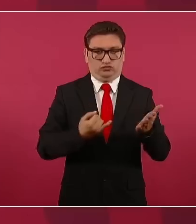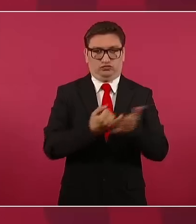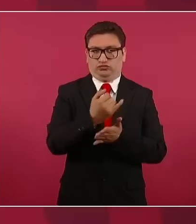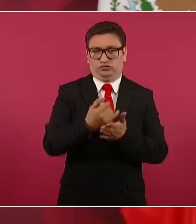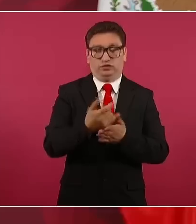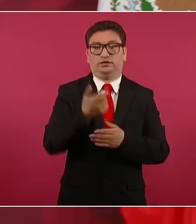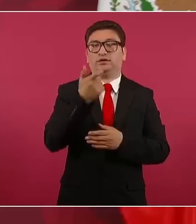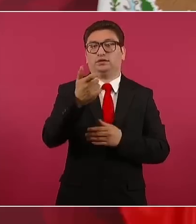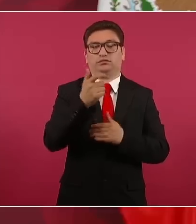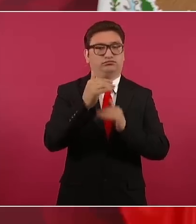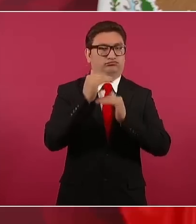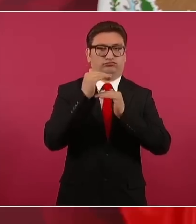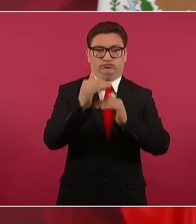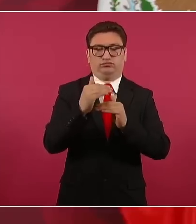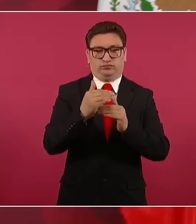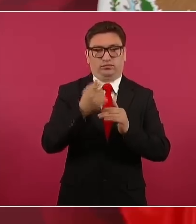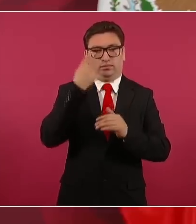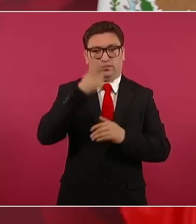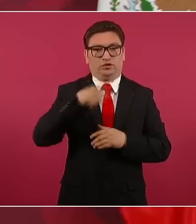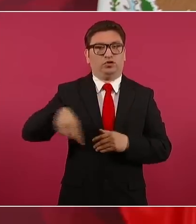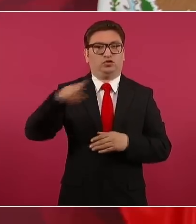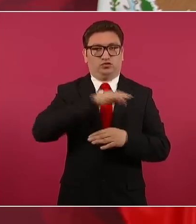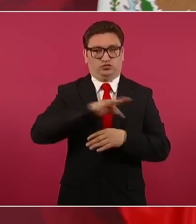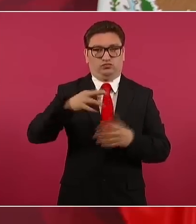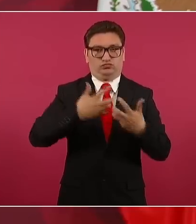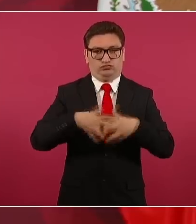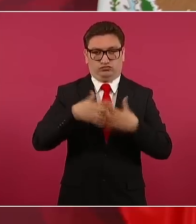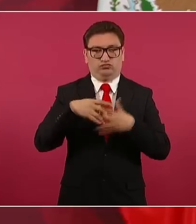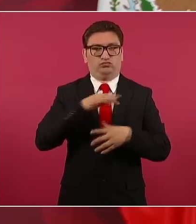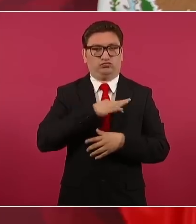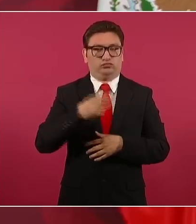a todos que carguen la gasolina.